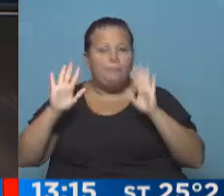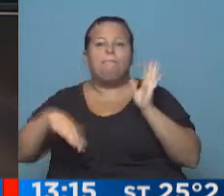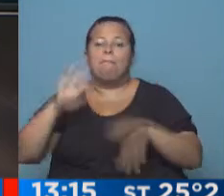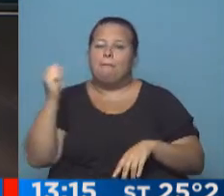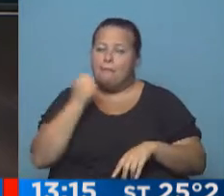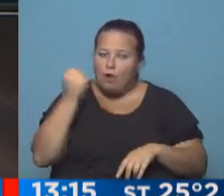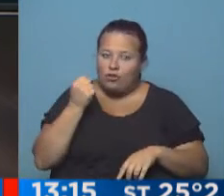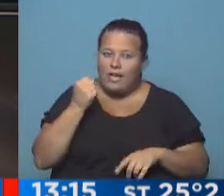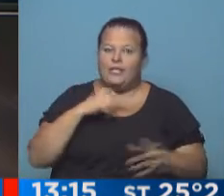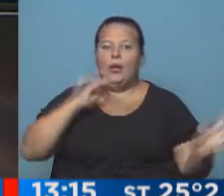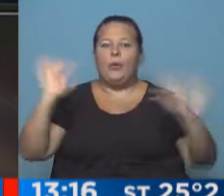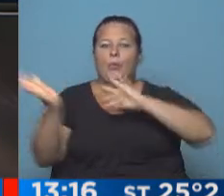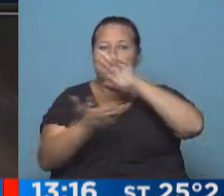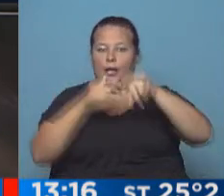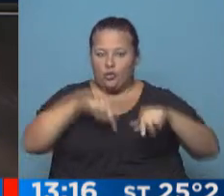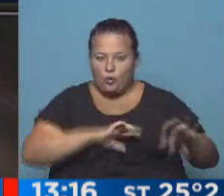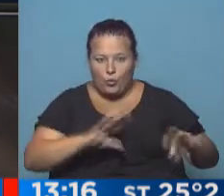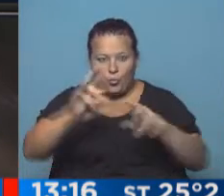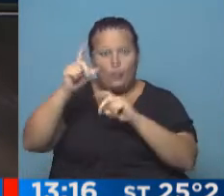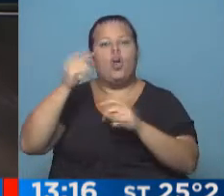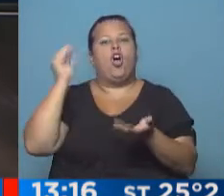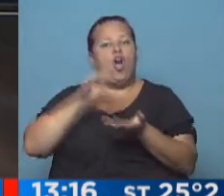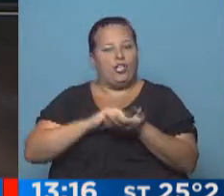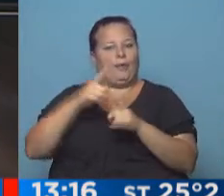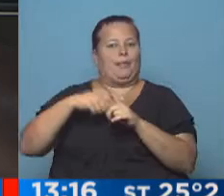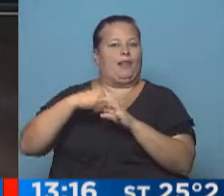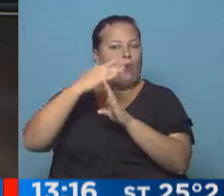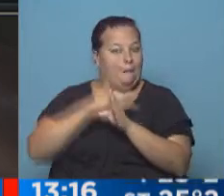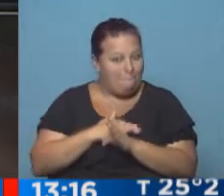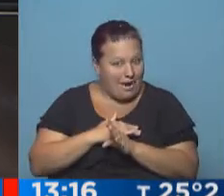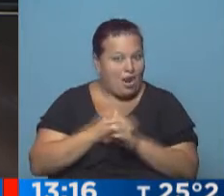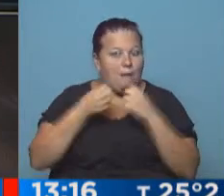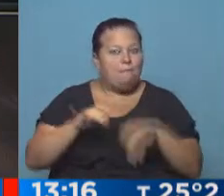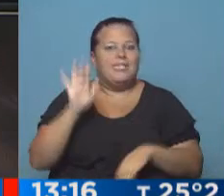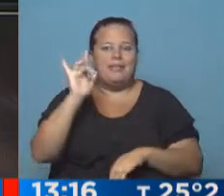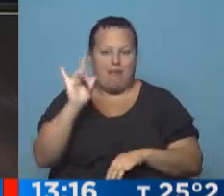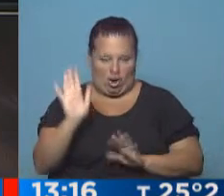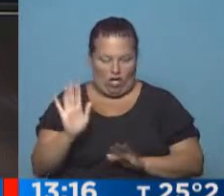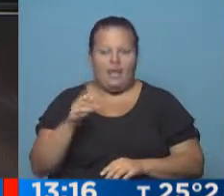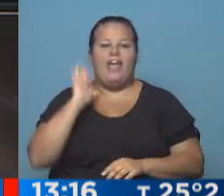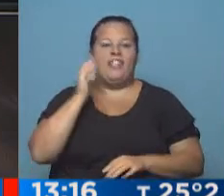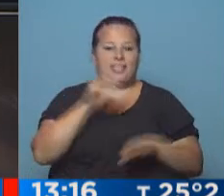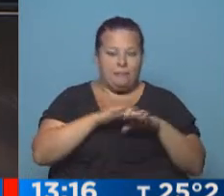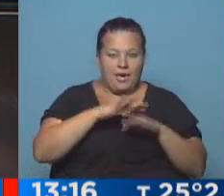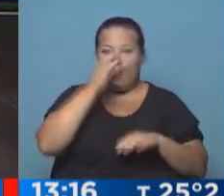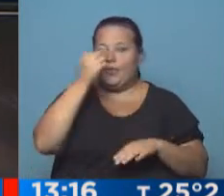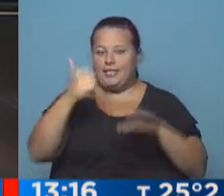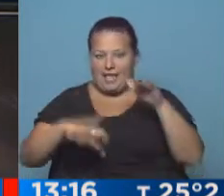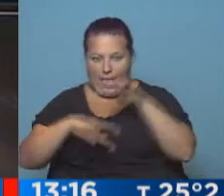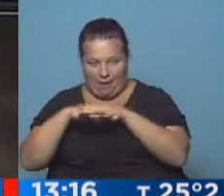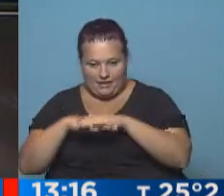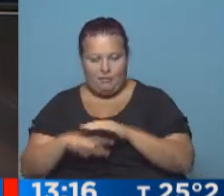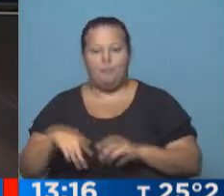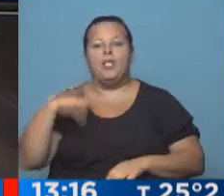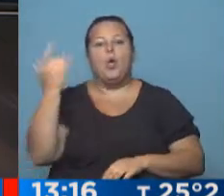más importante va a ser la rotación de vientos al sector sur. Un nuevo descenso de las temperaturas a partir del miércoles entonces. 16, la mínima, 26 grados la temperatura